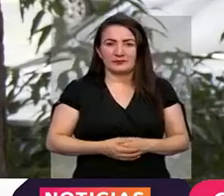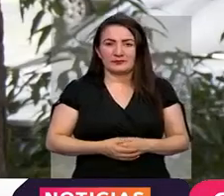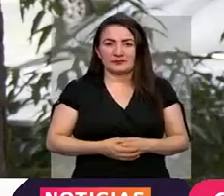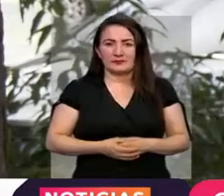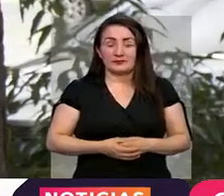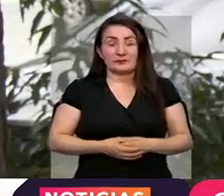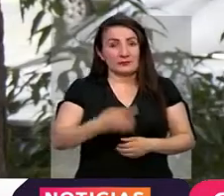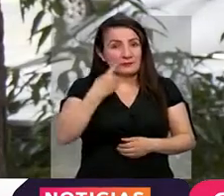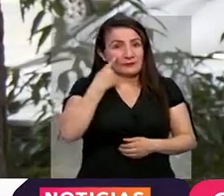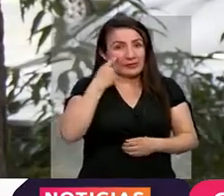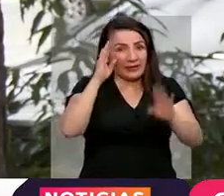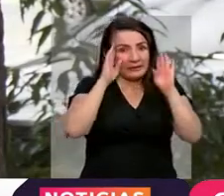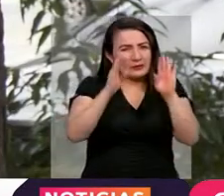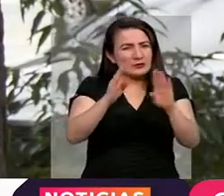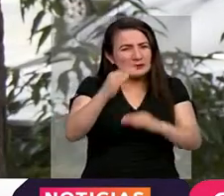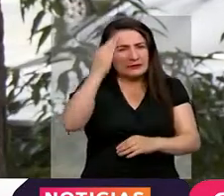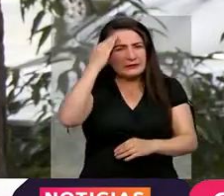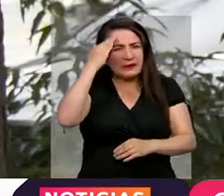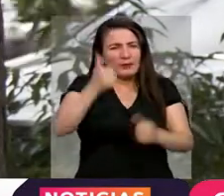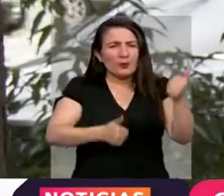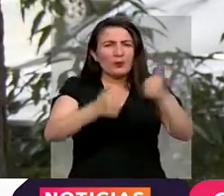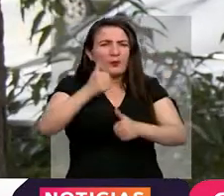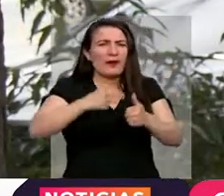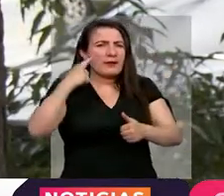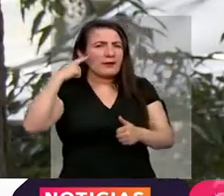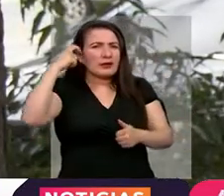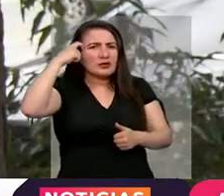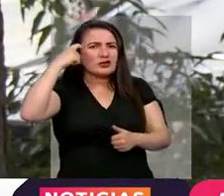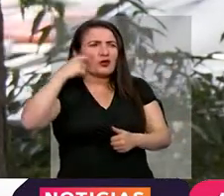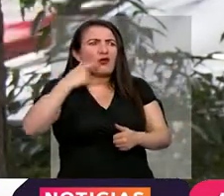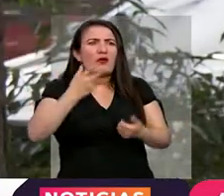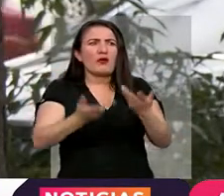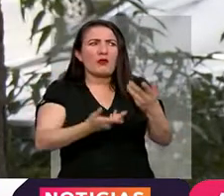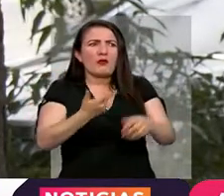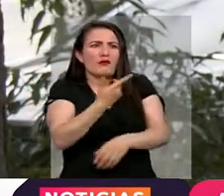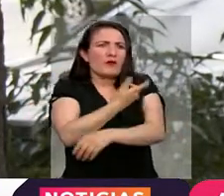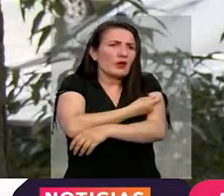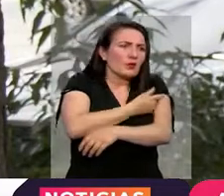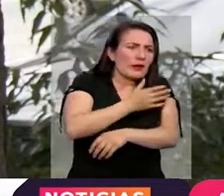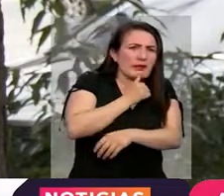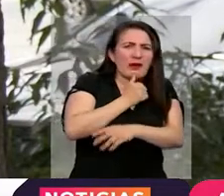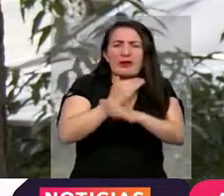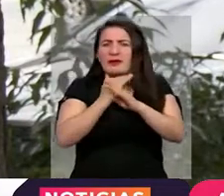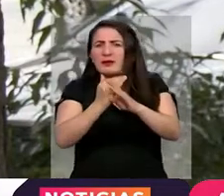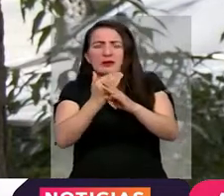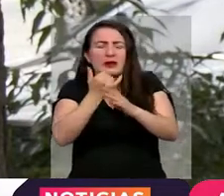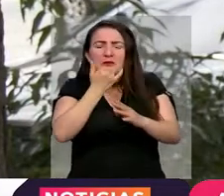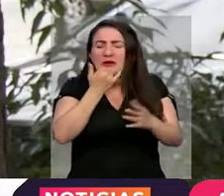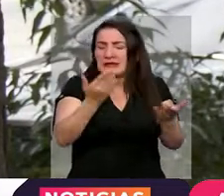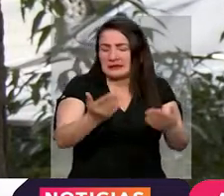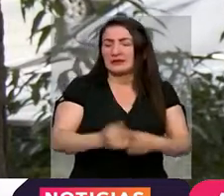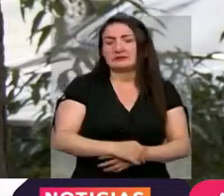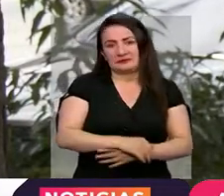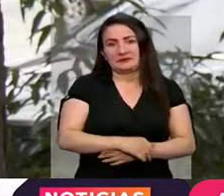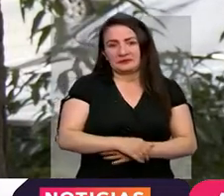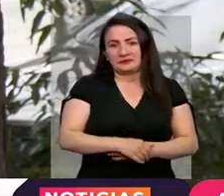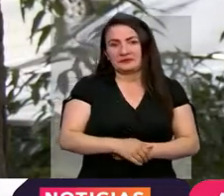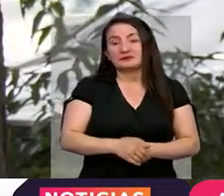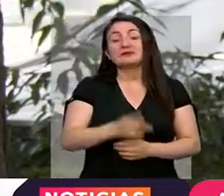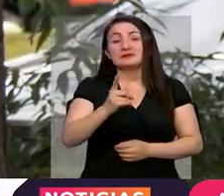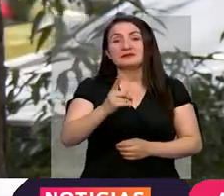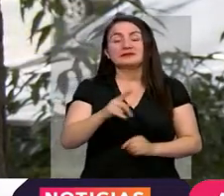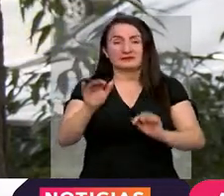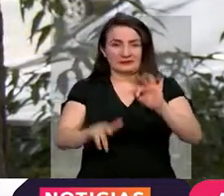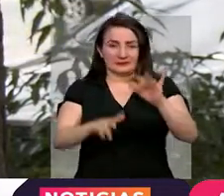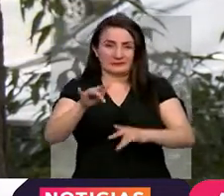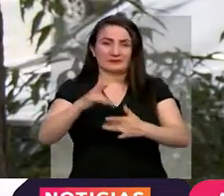Y mucha atención, ¿ustedes saben cuáles son los riesgos de no vacunar a los menores? ¿Qué pasa si usted no le aplica todo el esquema completo? Pues precisamente la